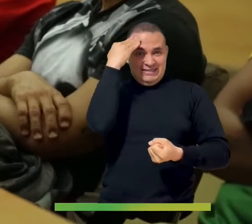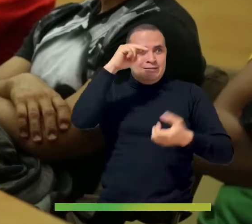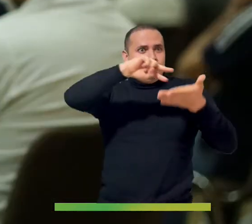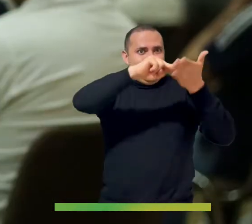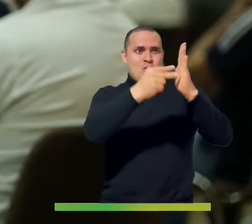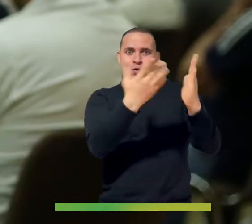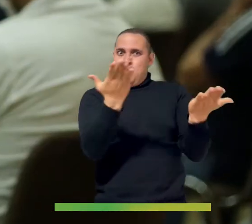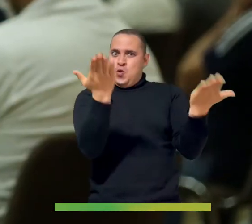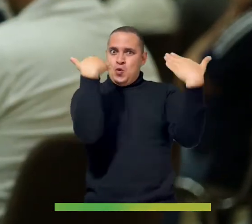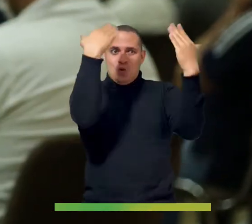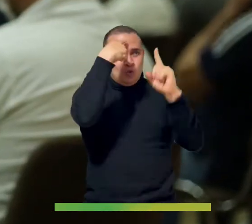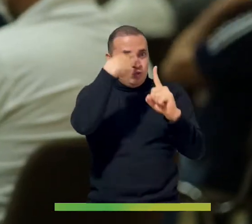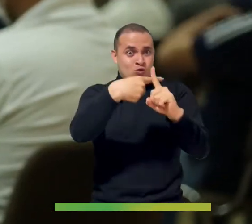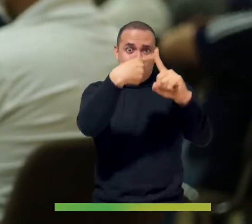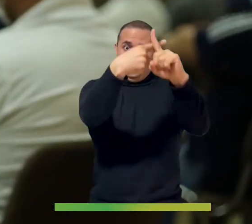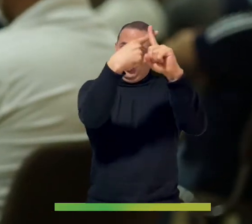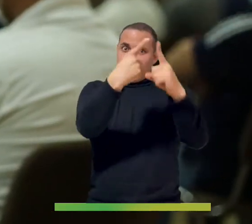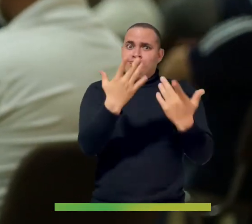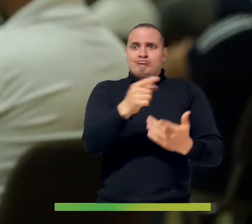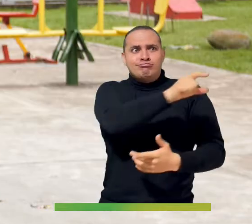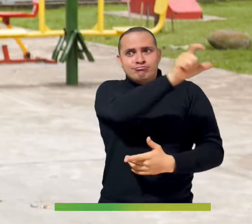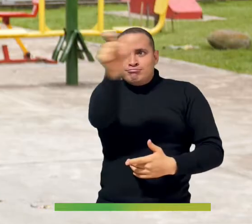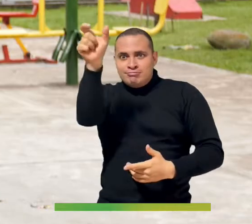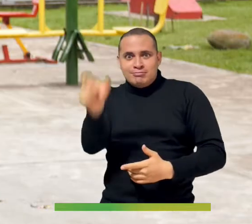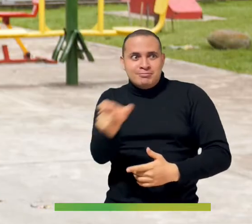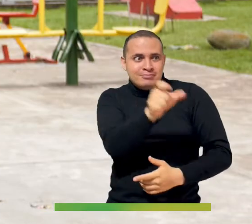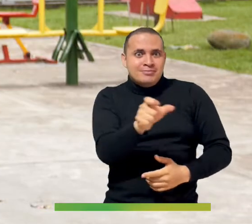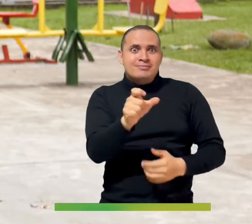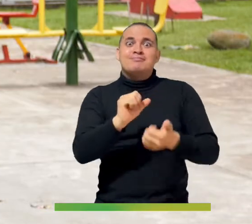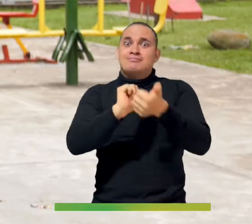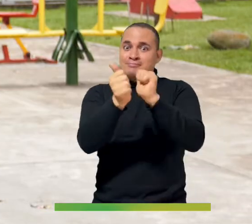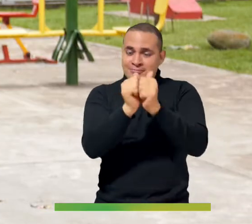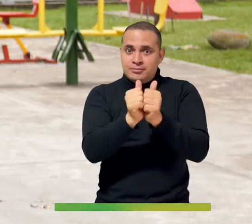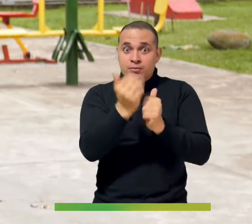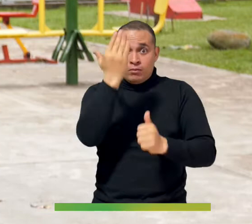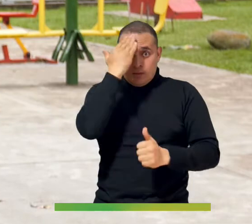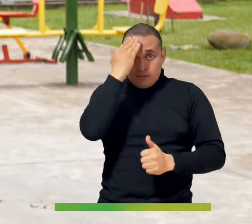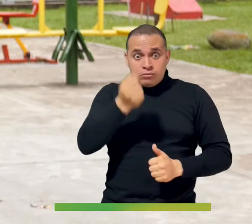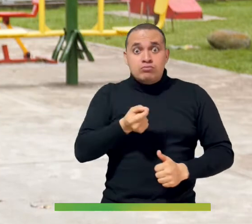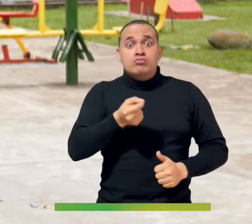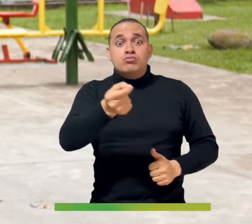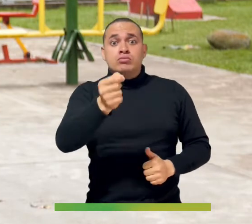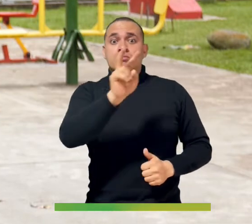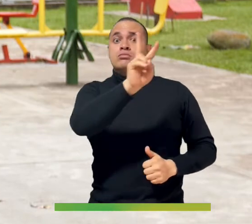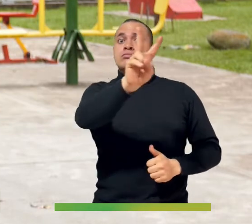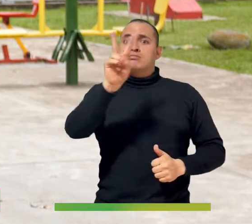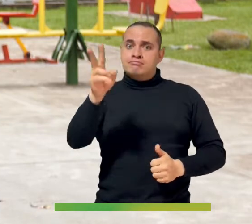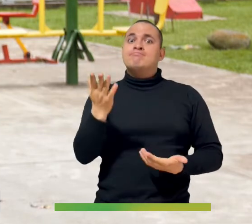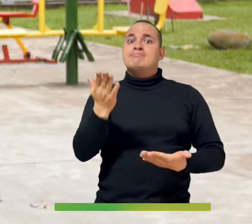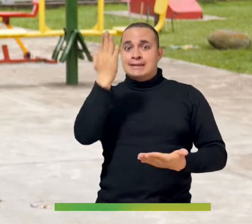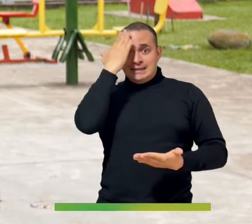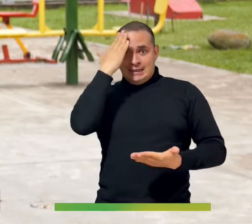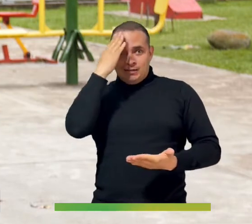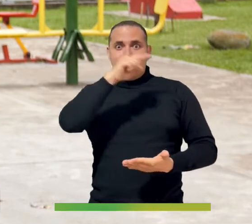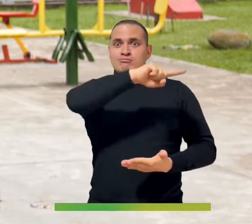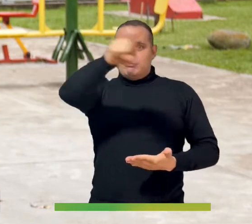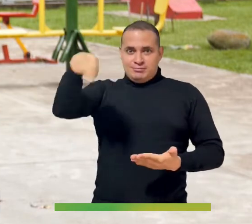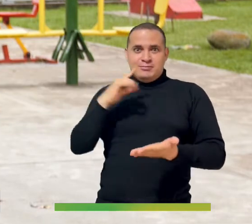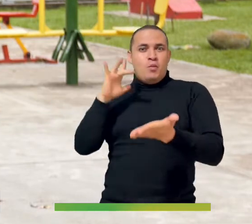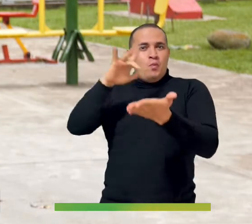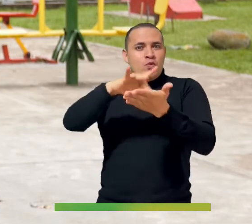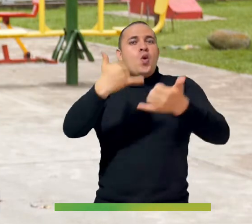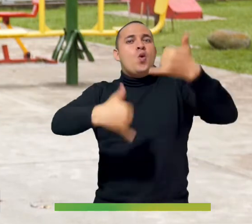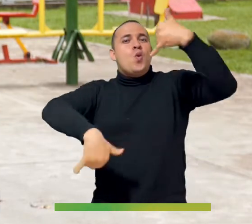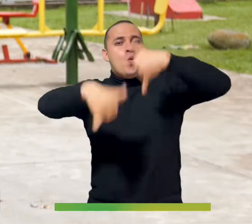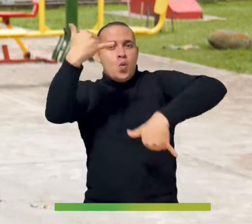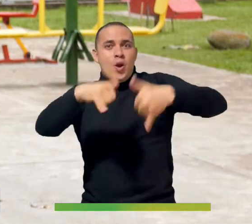resultados positivos para nuestros deportistas. Se avecina el 2022 donde tendremos los clasificatorios a